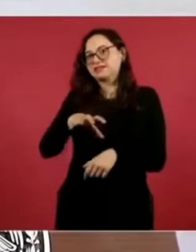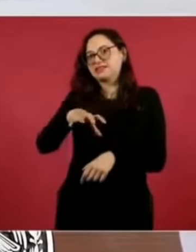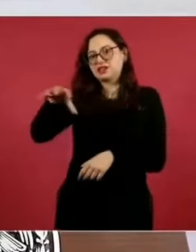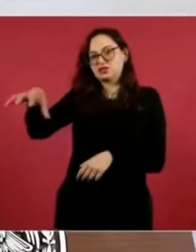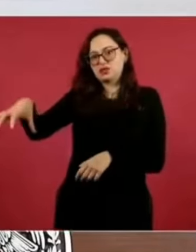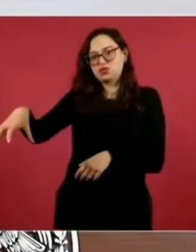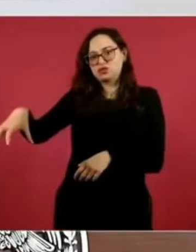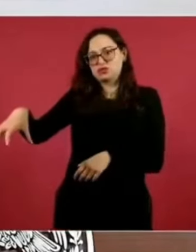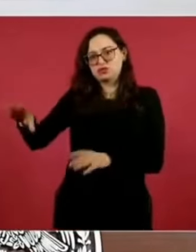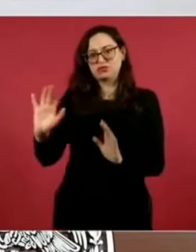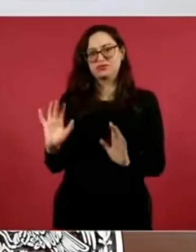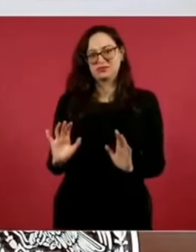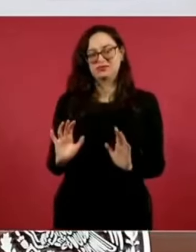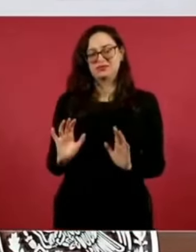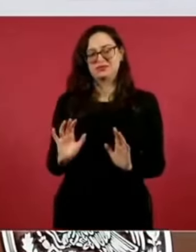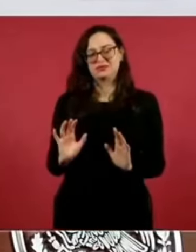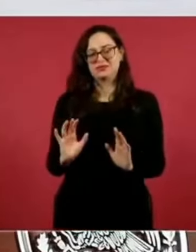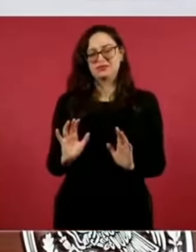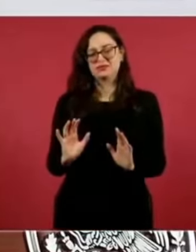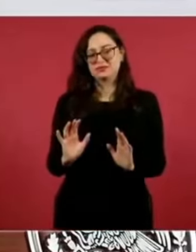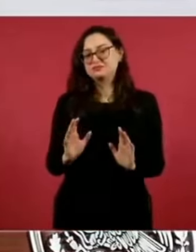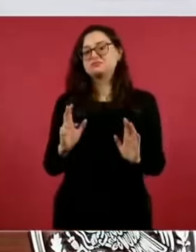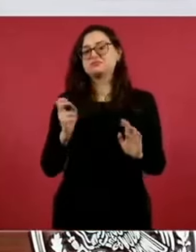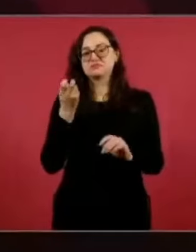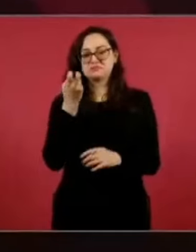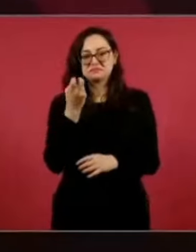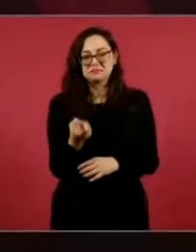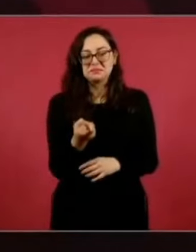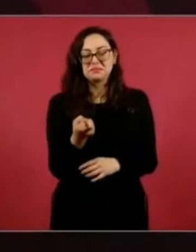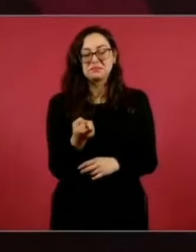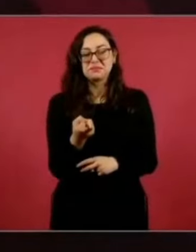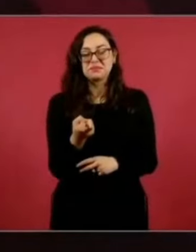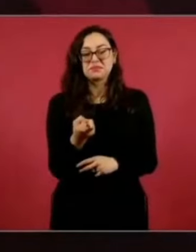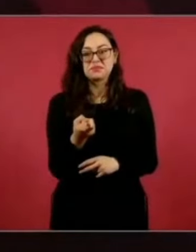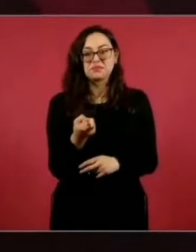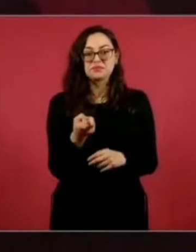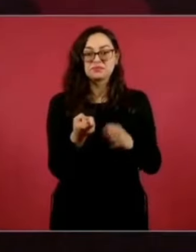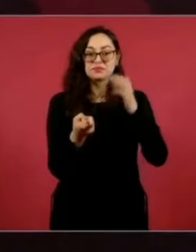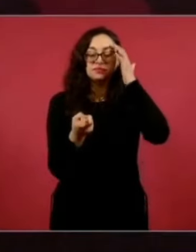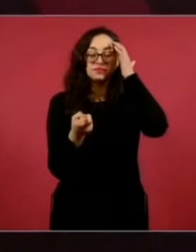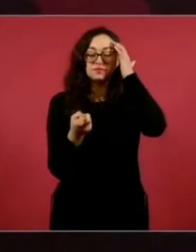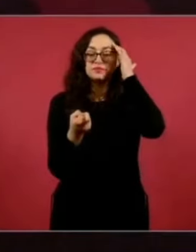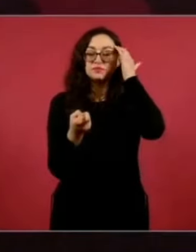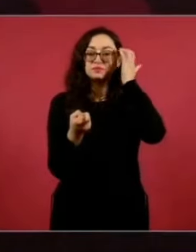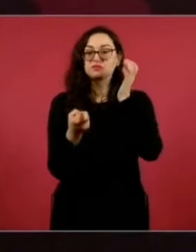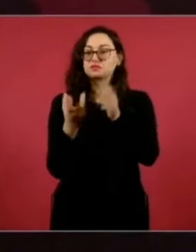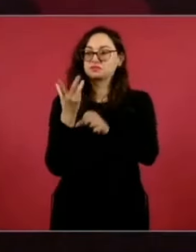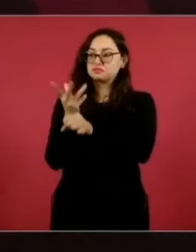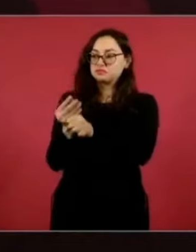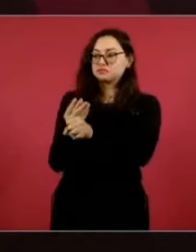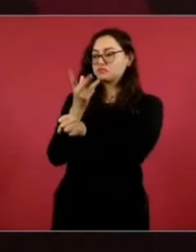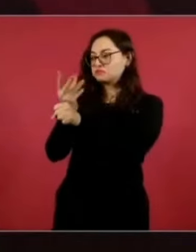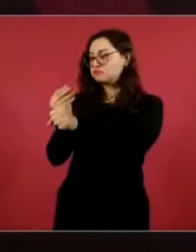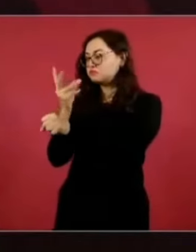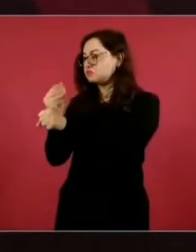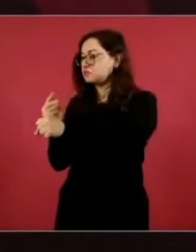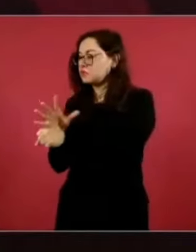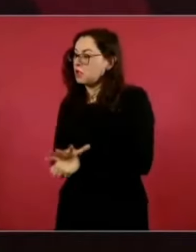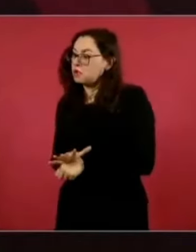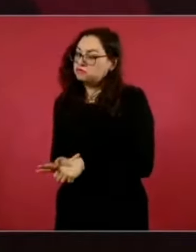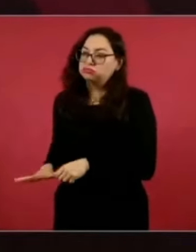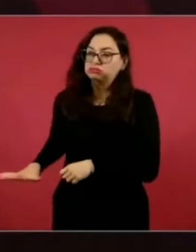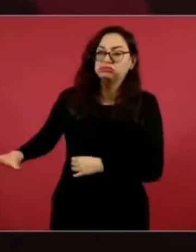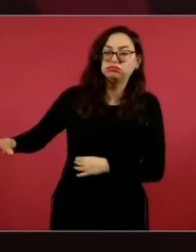se llevó a cabo pues la rehabilitación de toda esta área